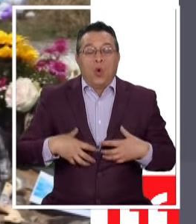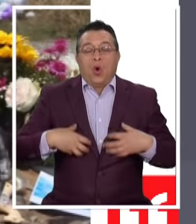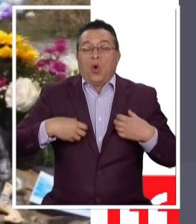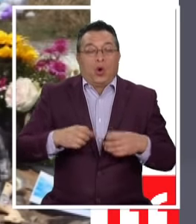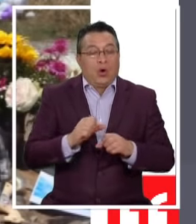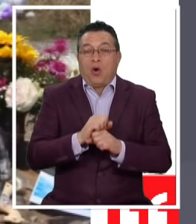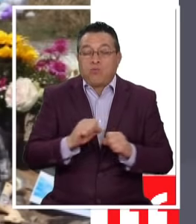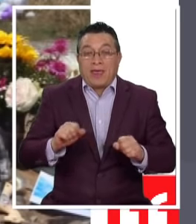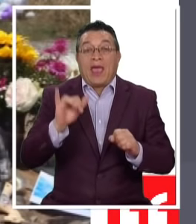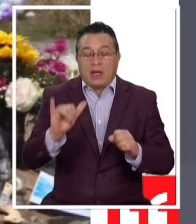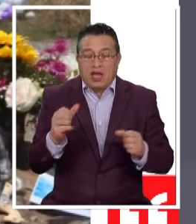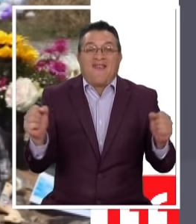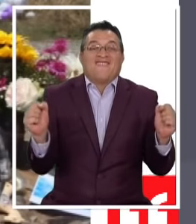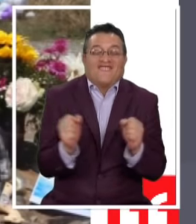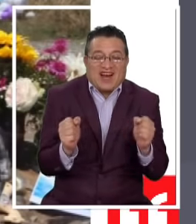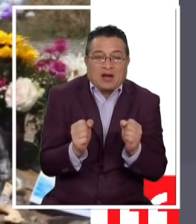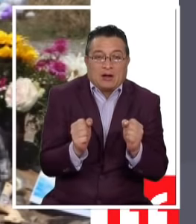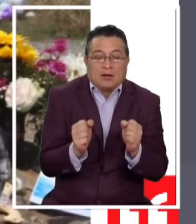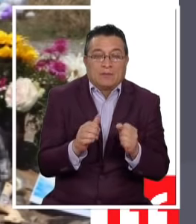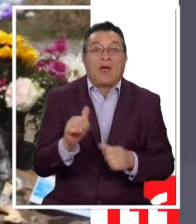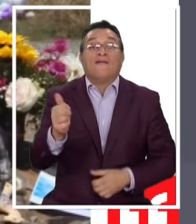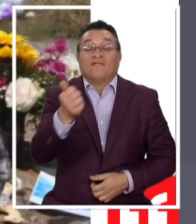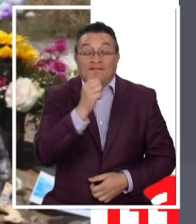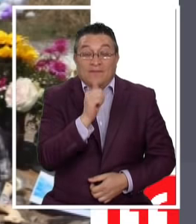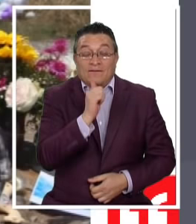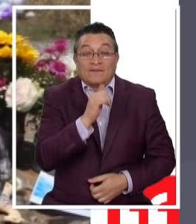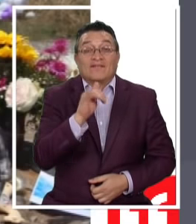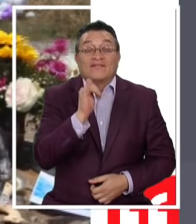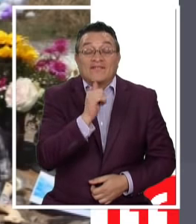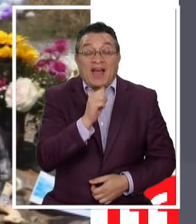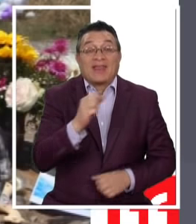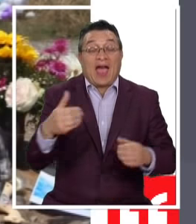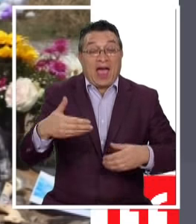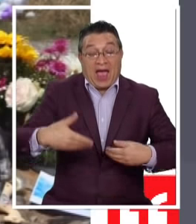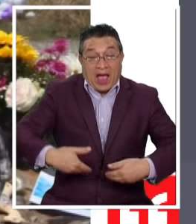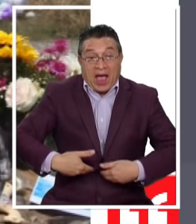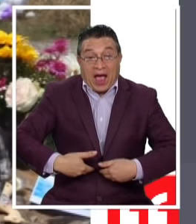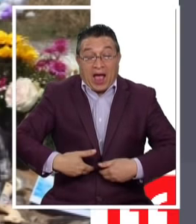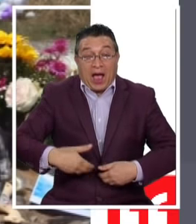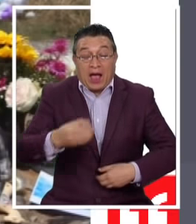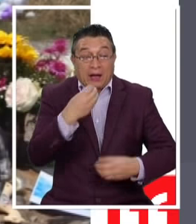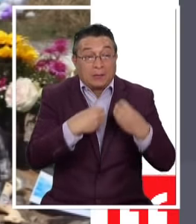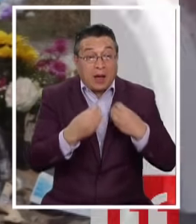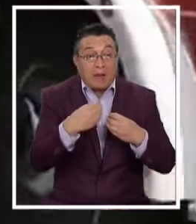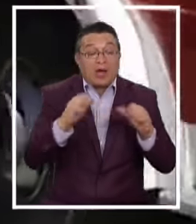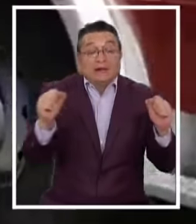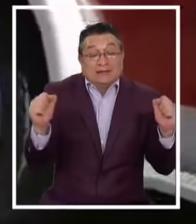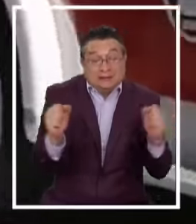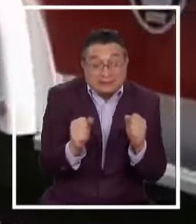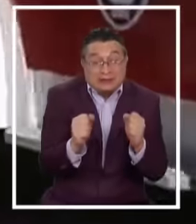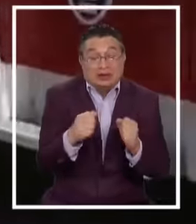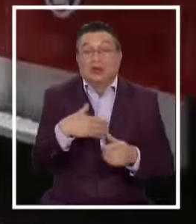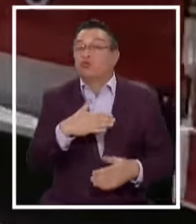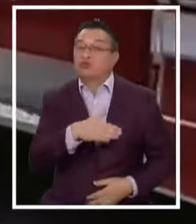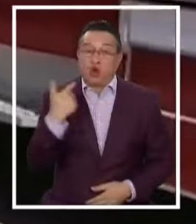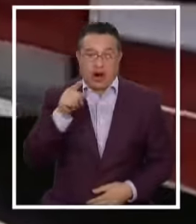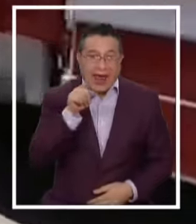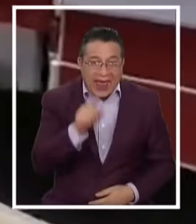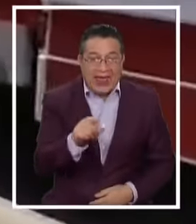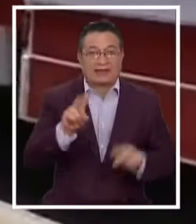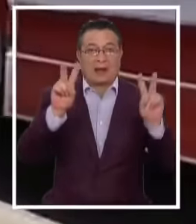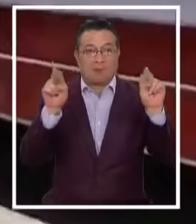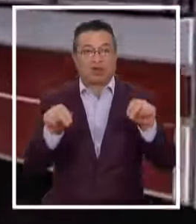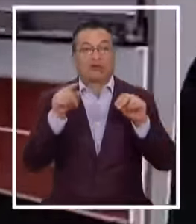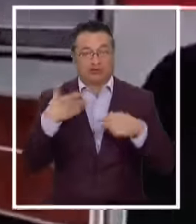hipotermia Estamos hablando De falta De alimentación Y también A causa De las bajas temperaturas Nosotros estuvimos Ahí en el